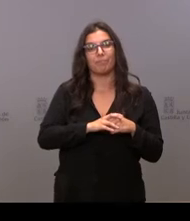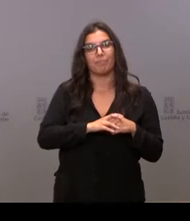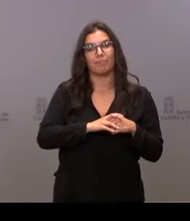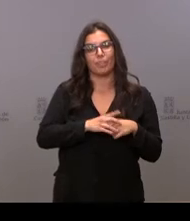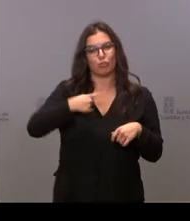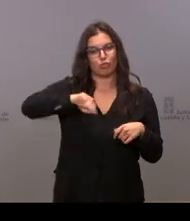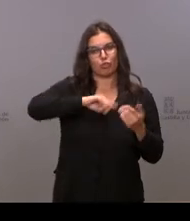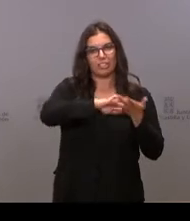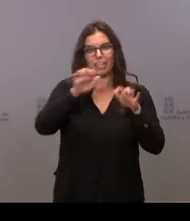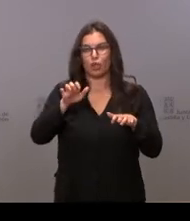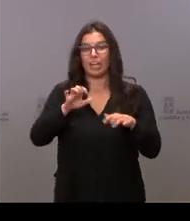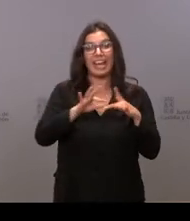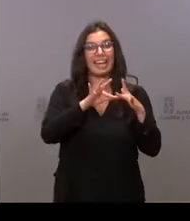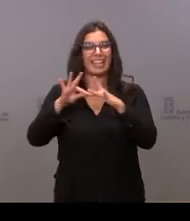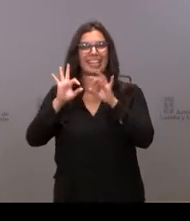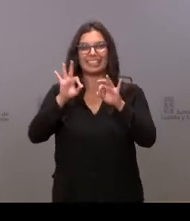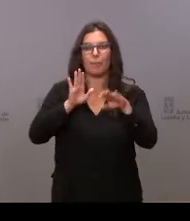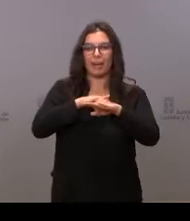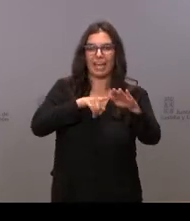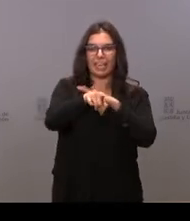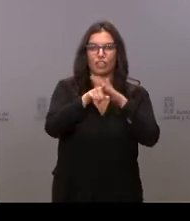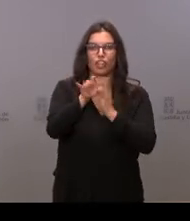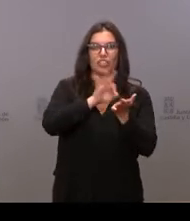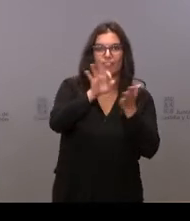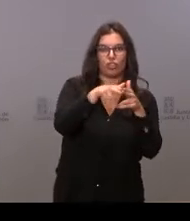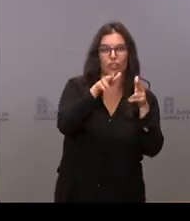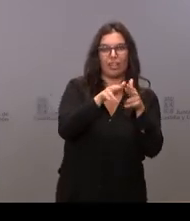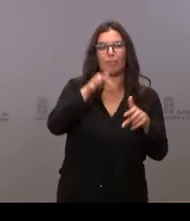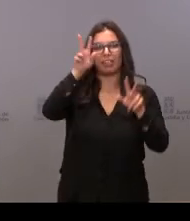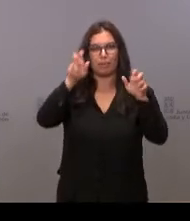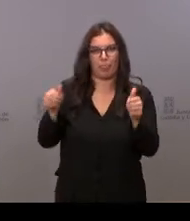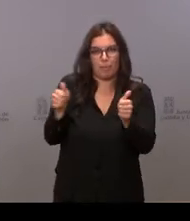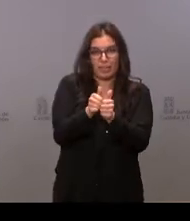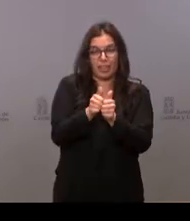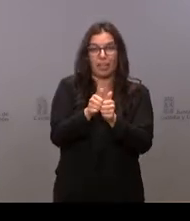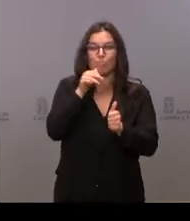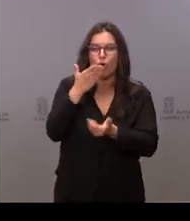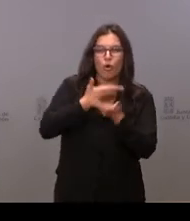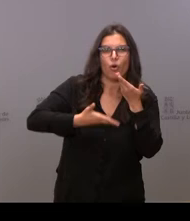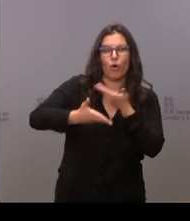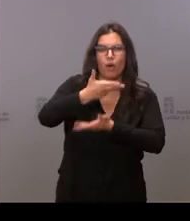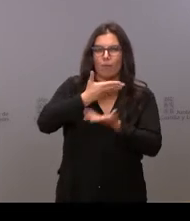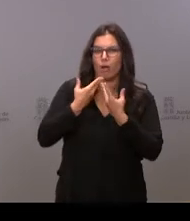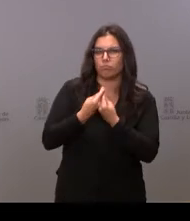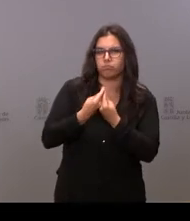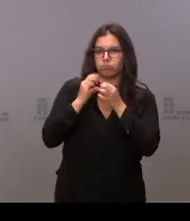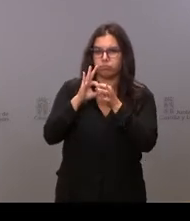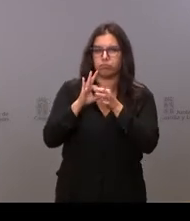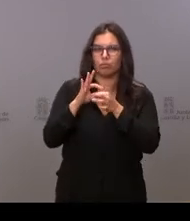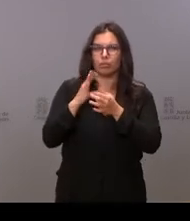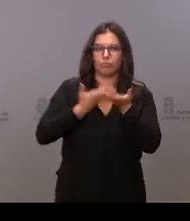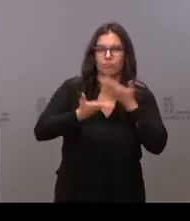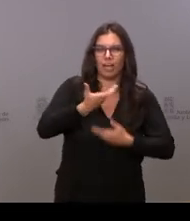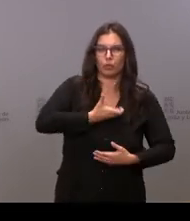la gestión de los servicios sociales y en la dependencia. Porque colaboramos codo con codo con las administraciones locales.